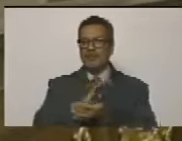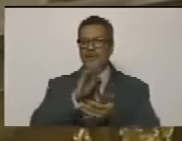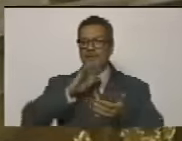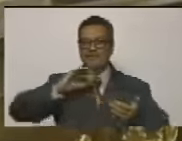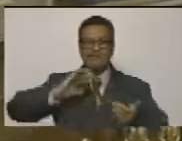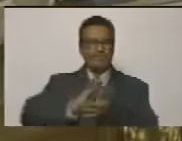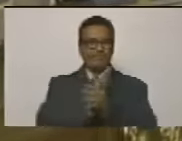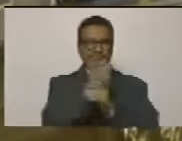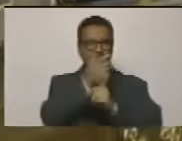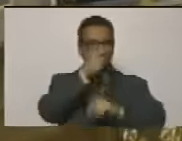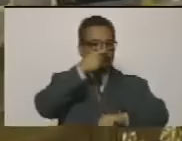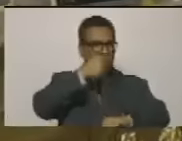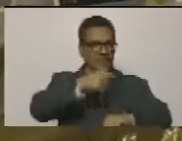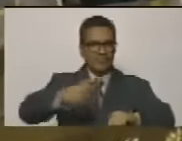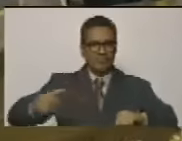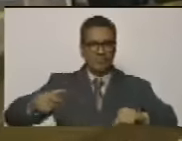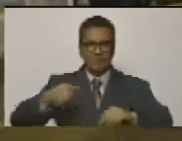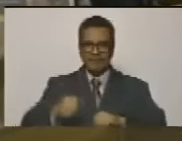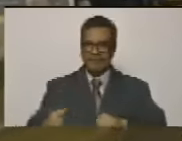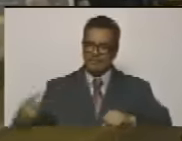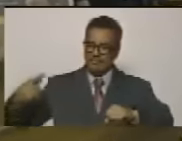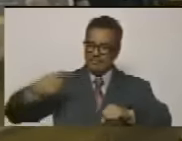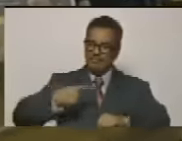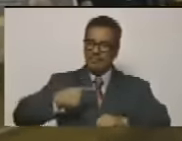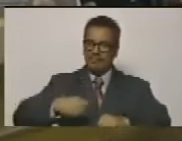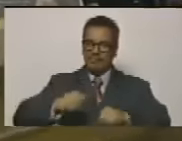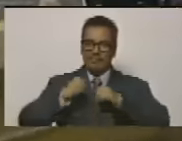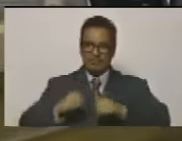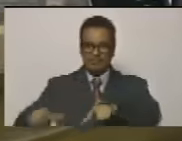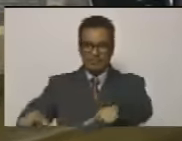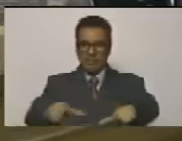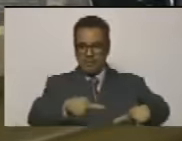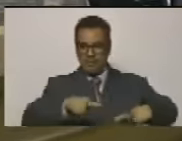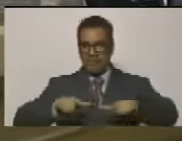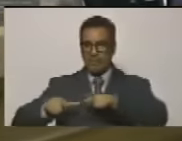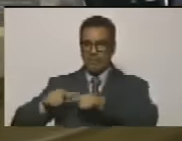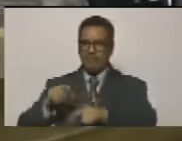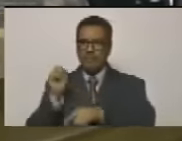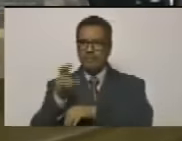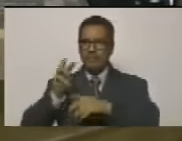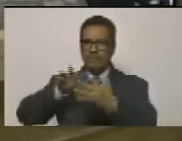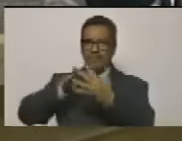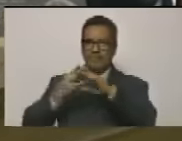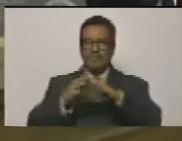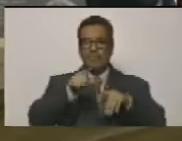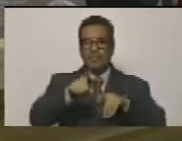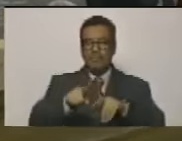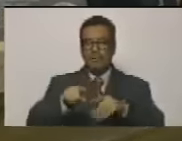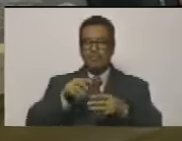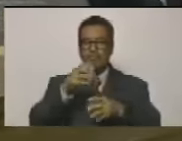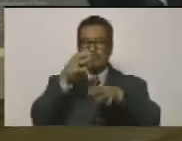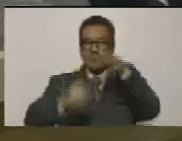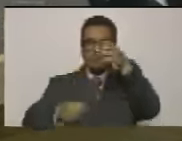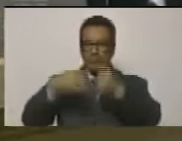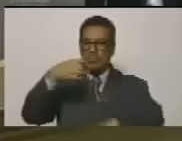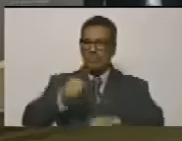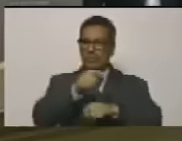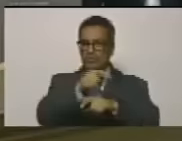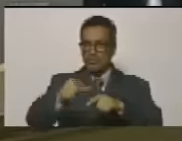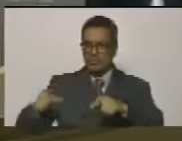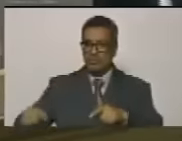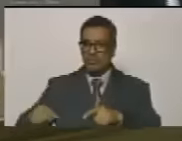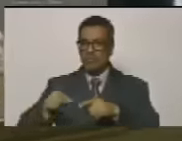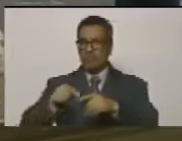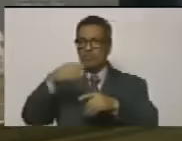un pueblo que tomó el poder en cada territorio, en cada consejo comunal, en cada comuna, en cada